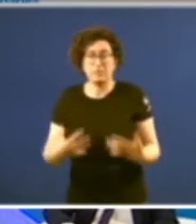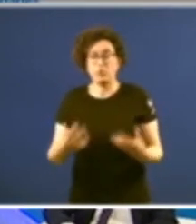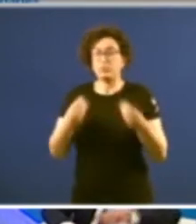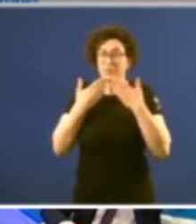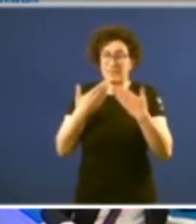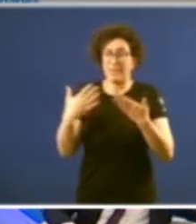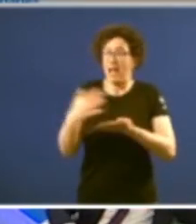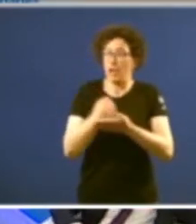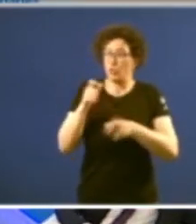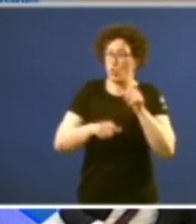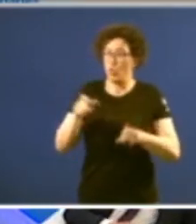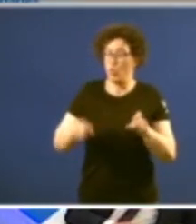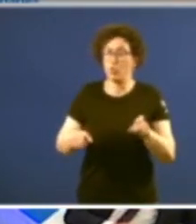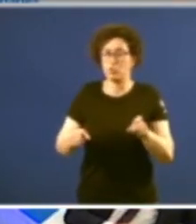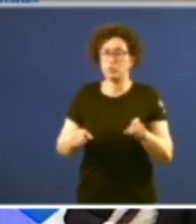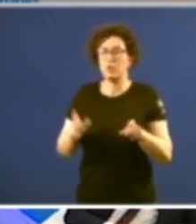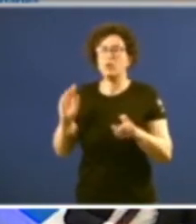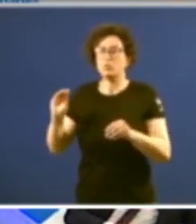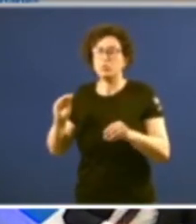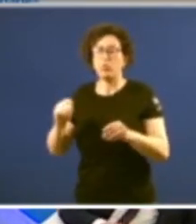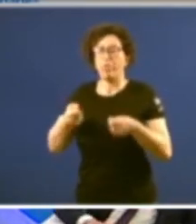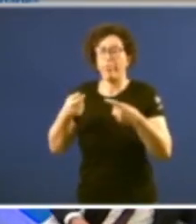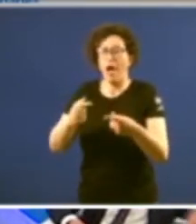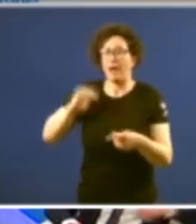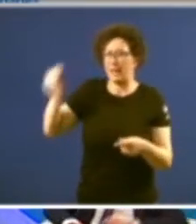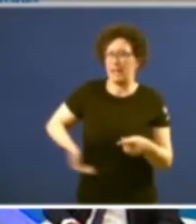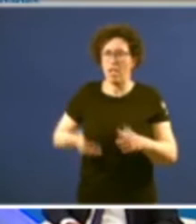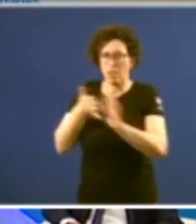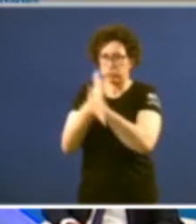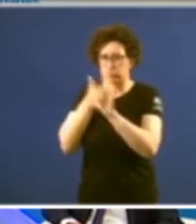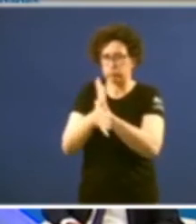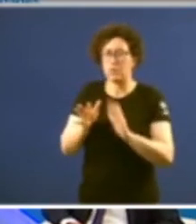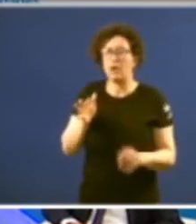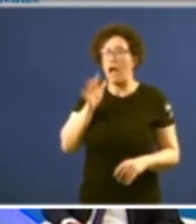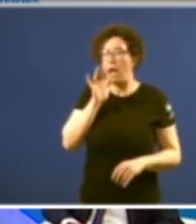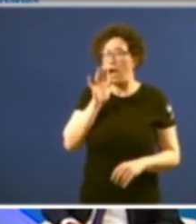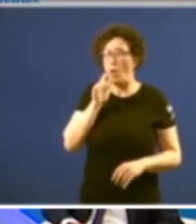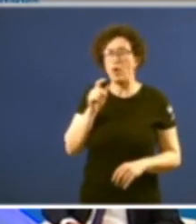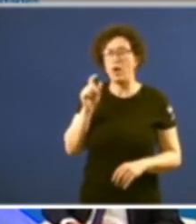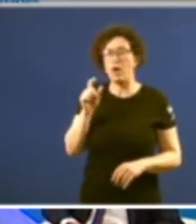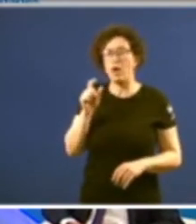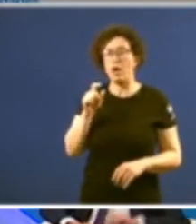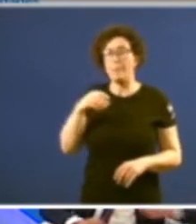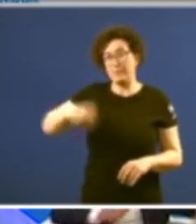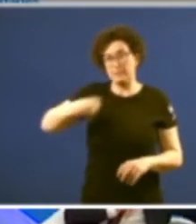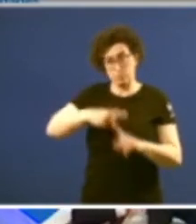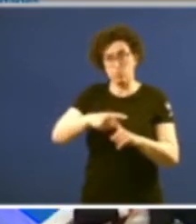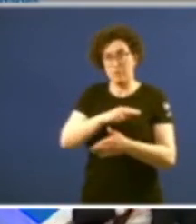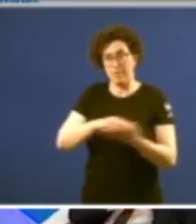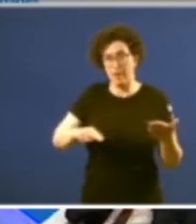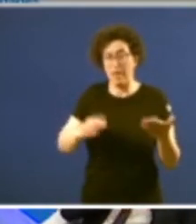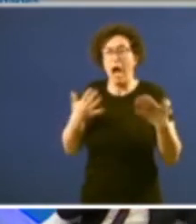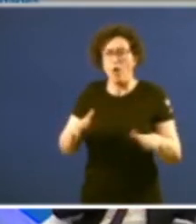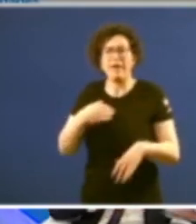gracias a todos por convidarnos a vos por as vosas enriquecedoras intervencións e agora cerrará o presidente da xunta que aunque este